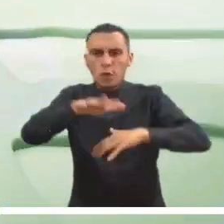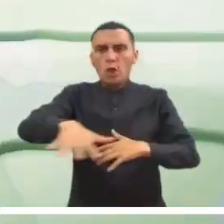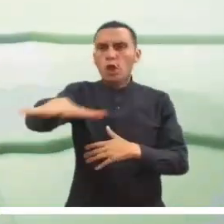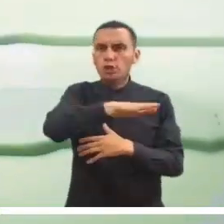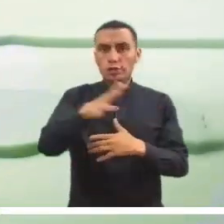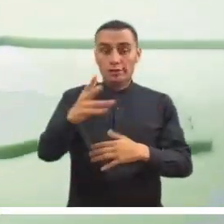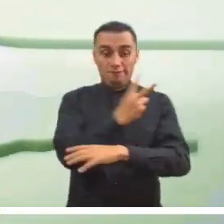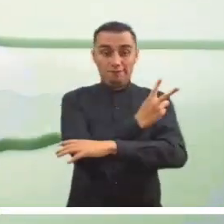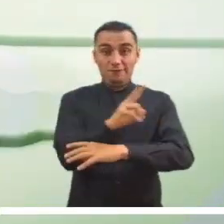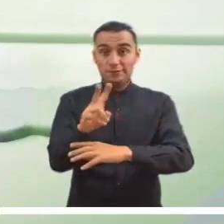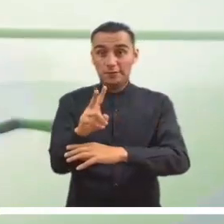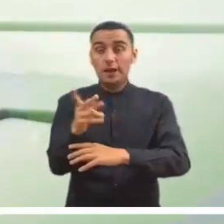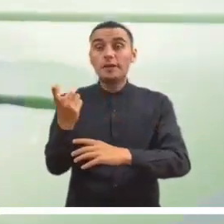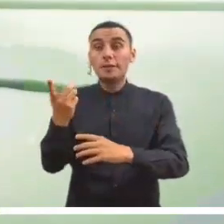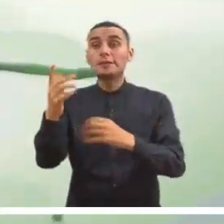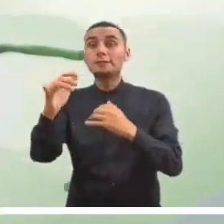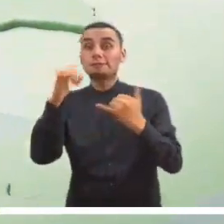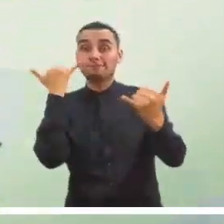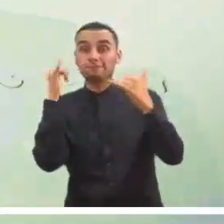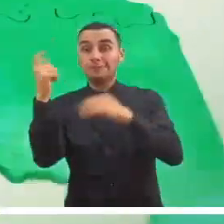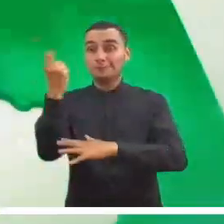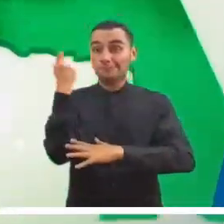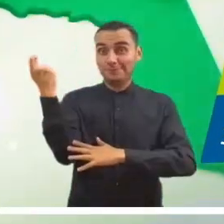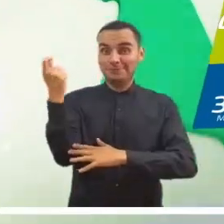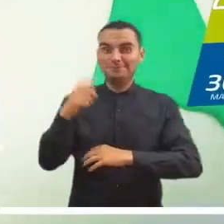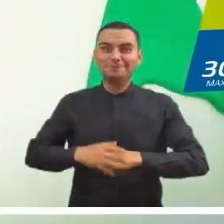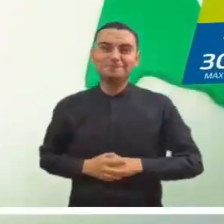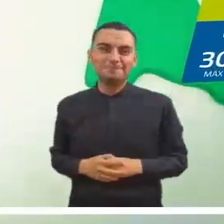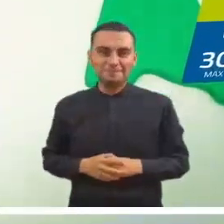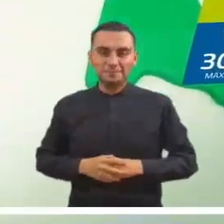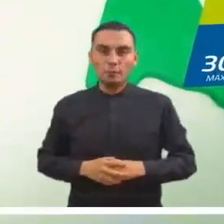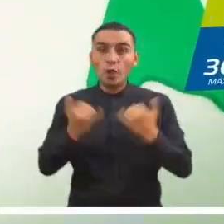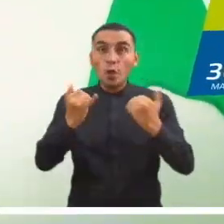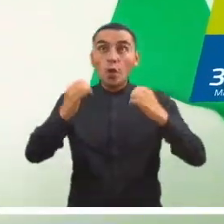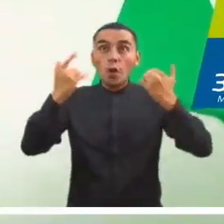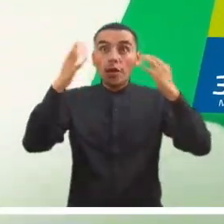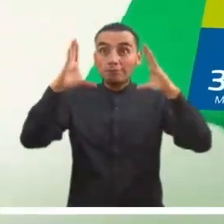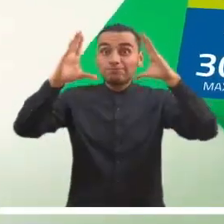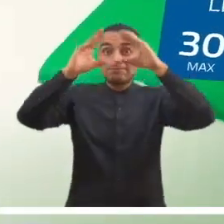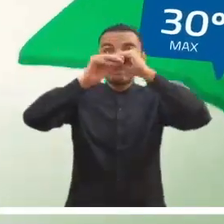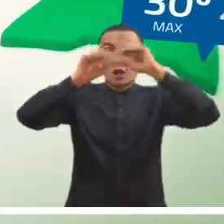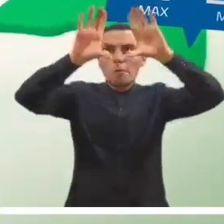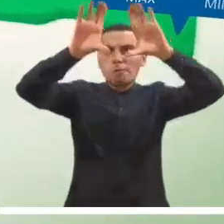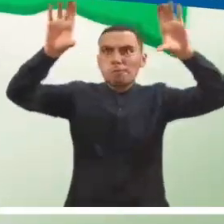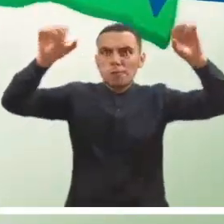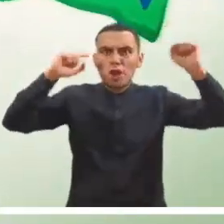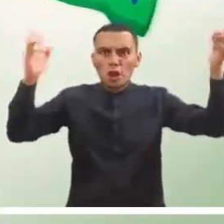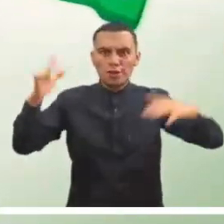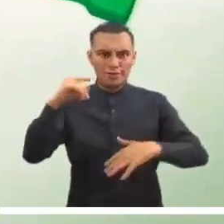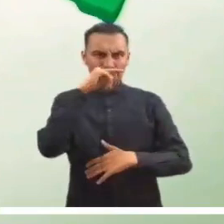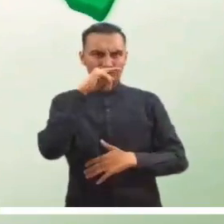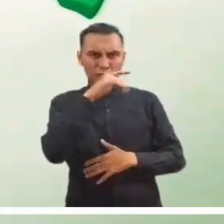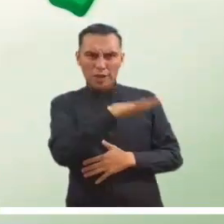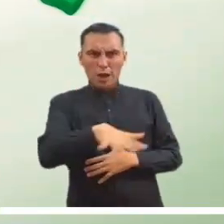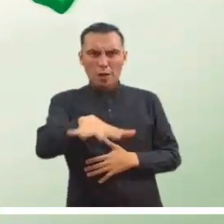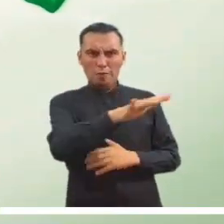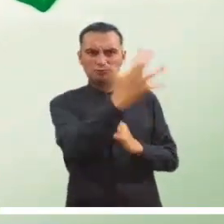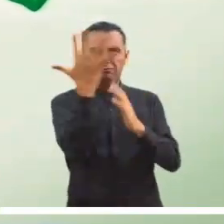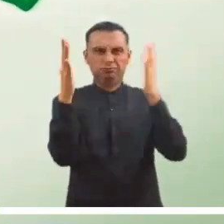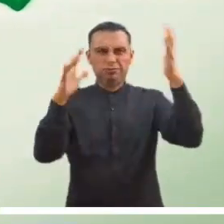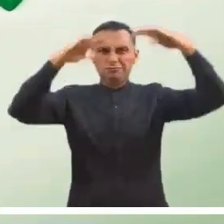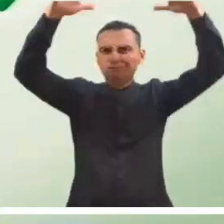Un cielo encapotado será el protagonista en la región amazónica, donde se advierten lloviznas generalizadas a lo largo de la región.